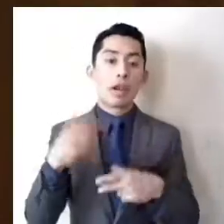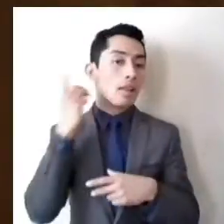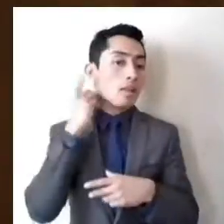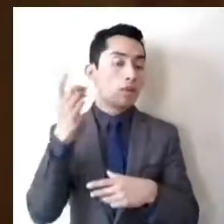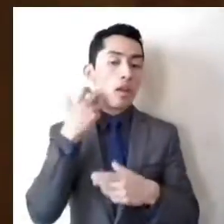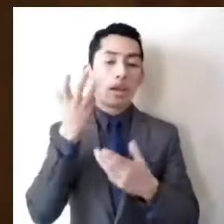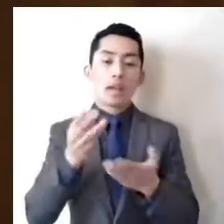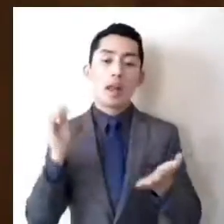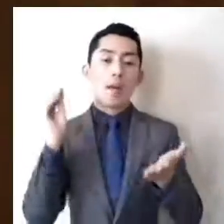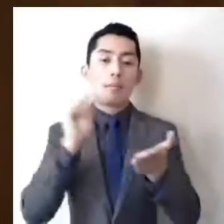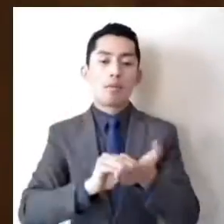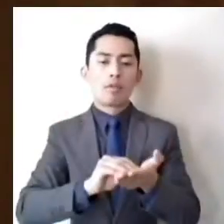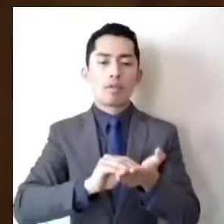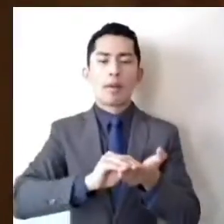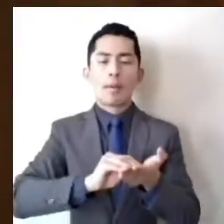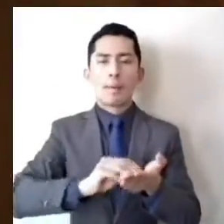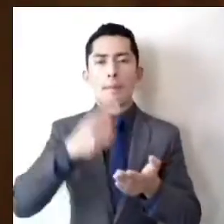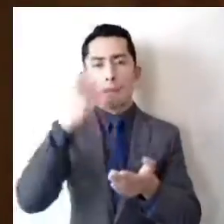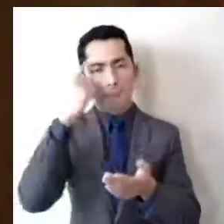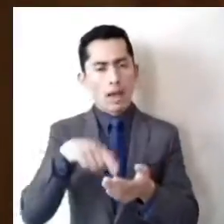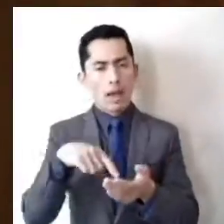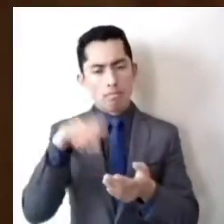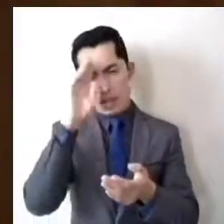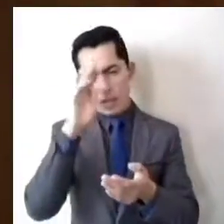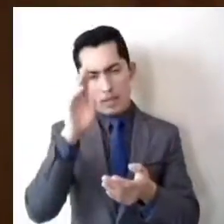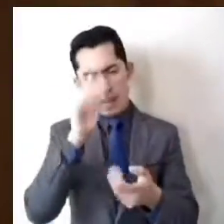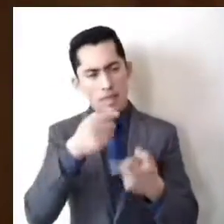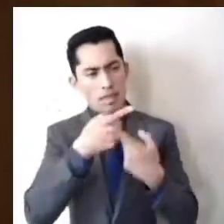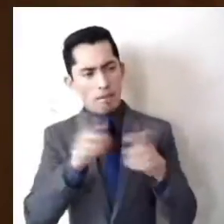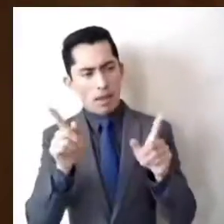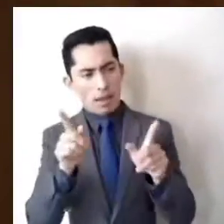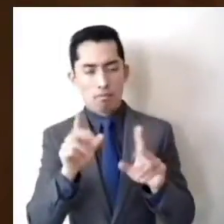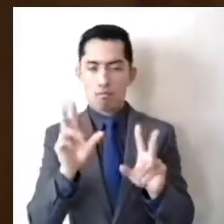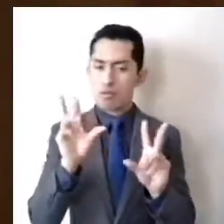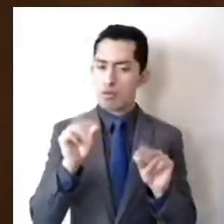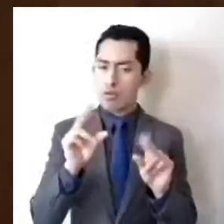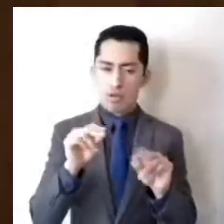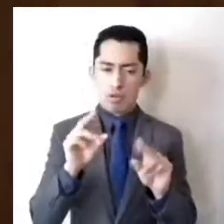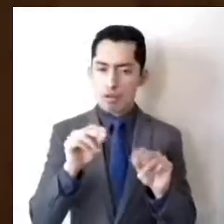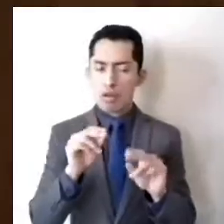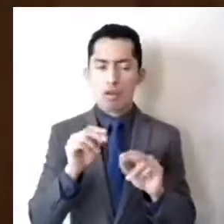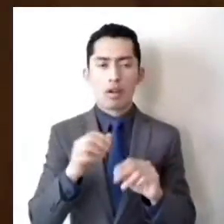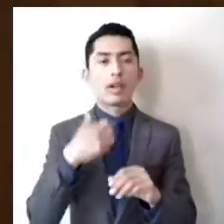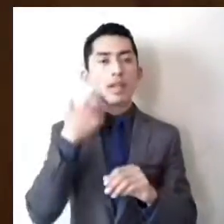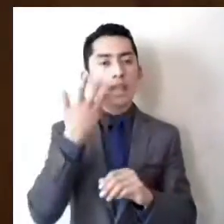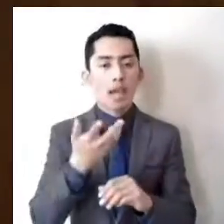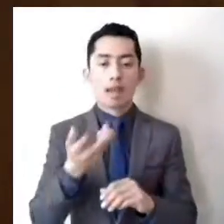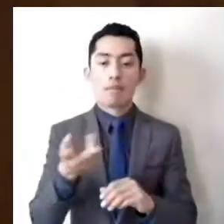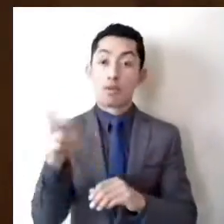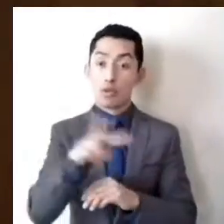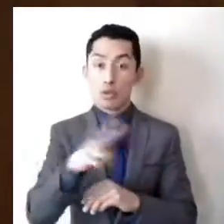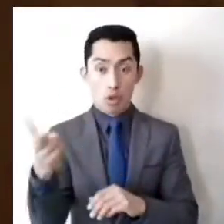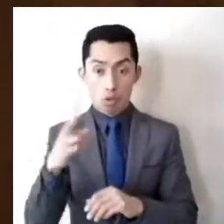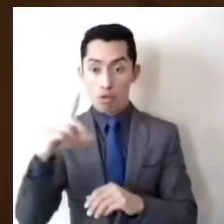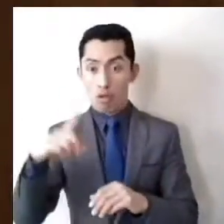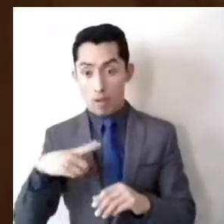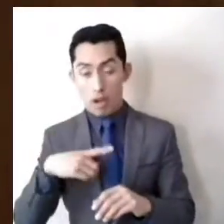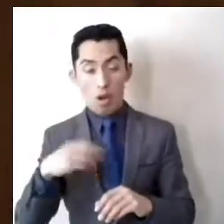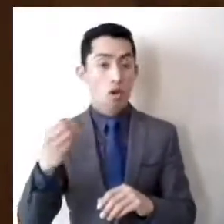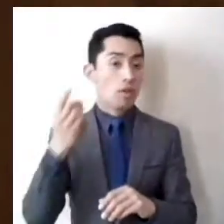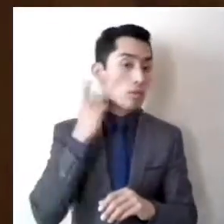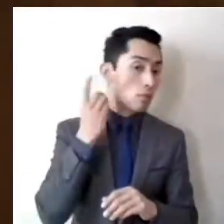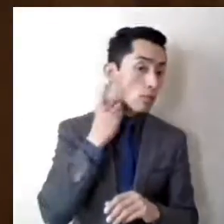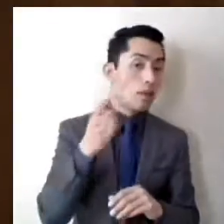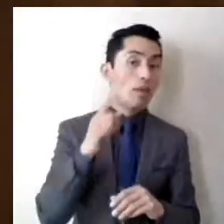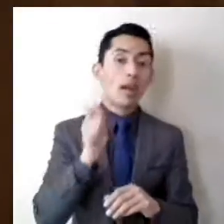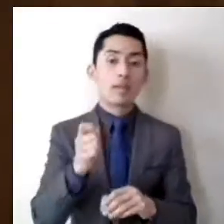tratamiento diferenciado, sino permitir que en ambos casos las convocatorias se